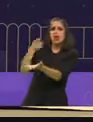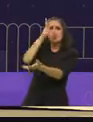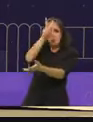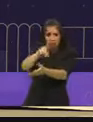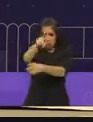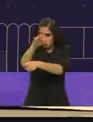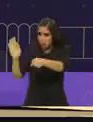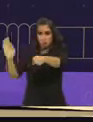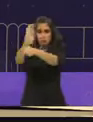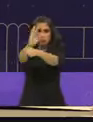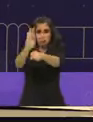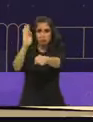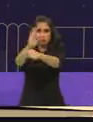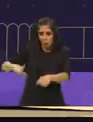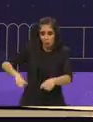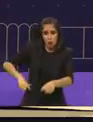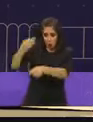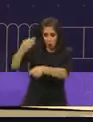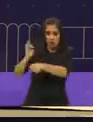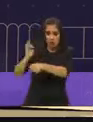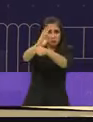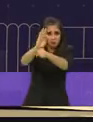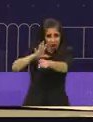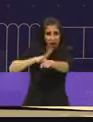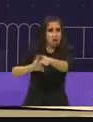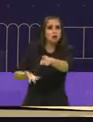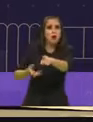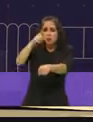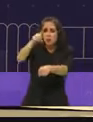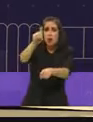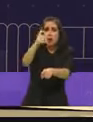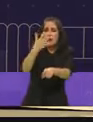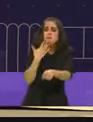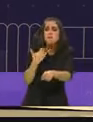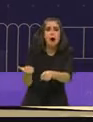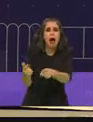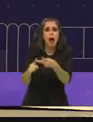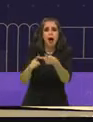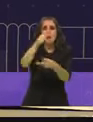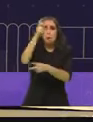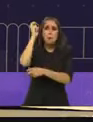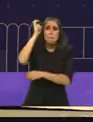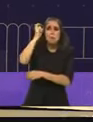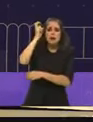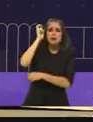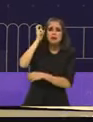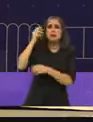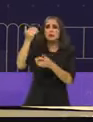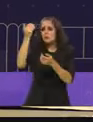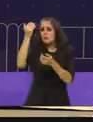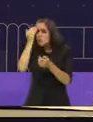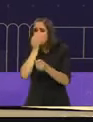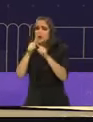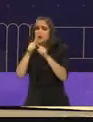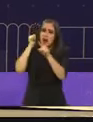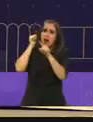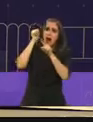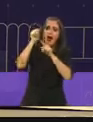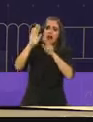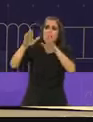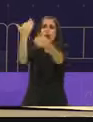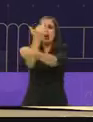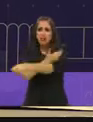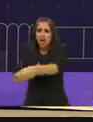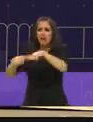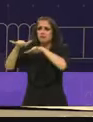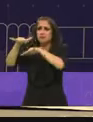abres la llave y no sale agua te subes al transporte público y no llegas vas al servicio